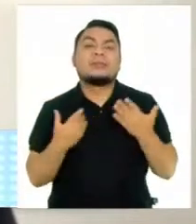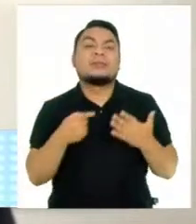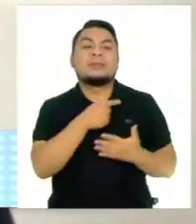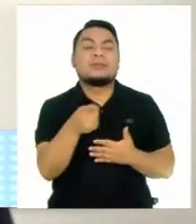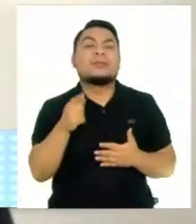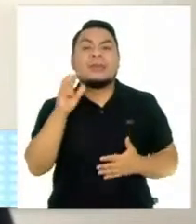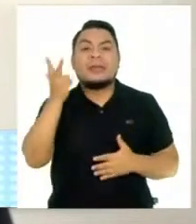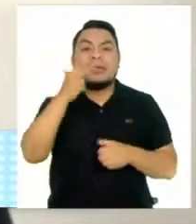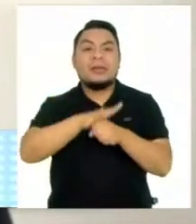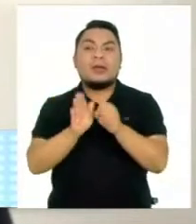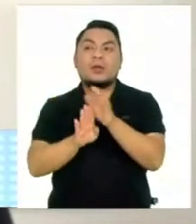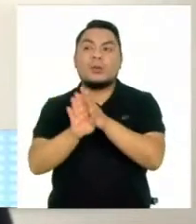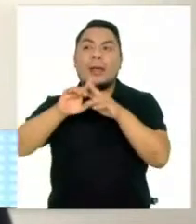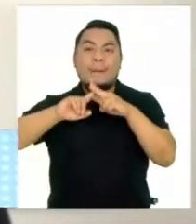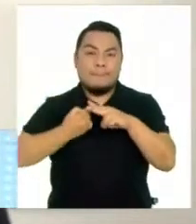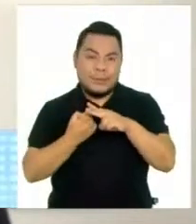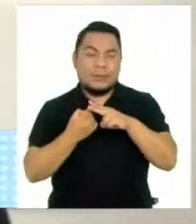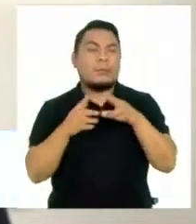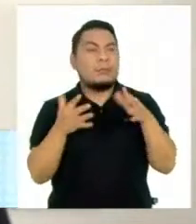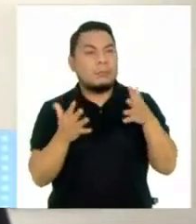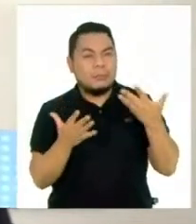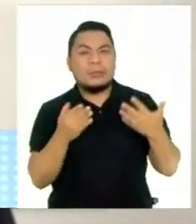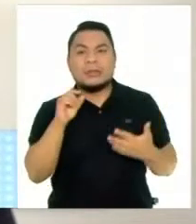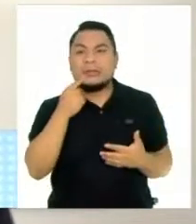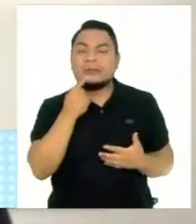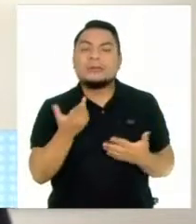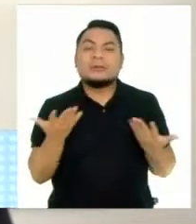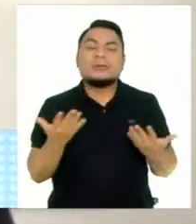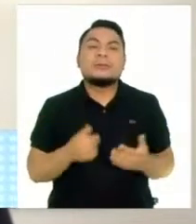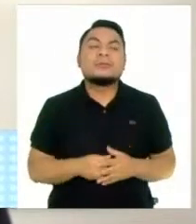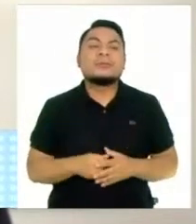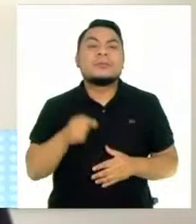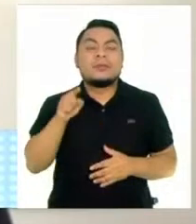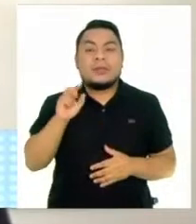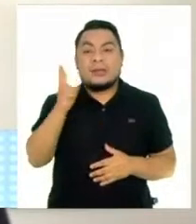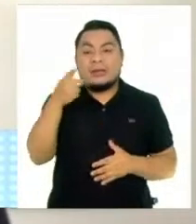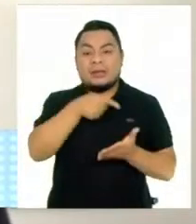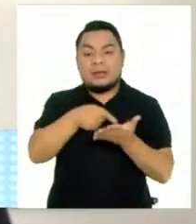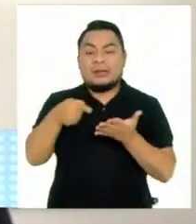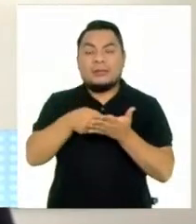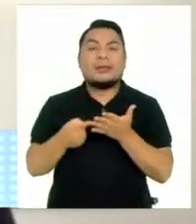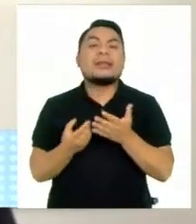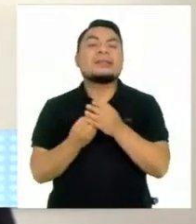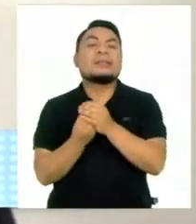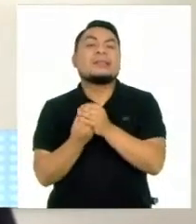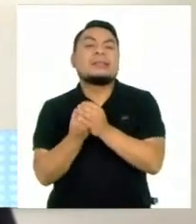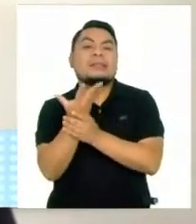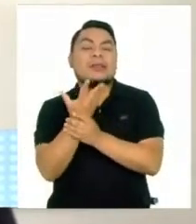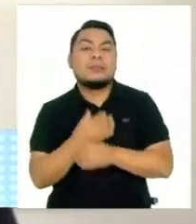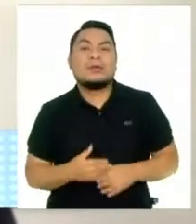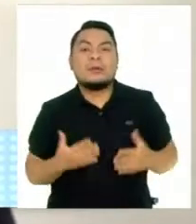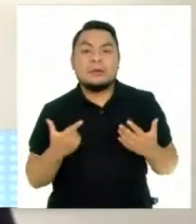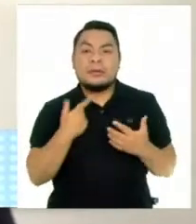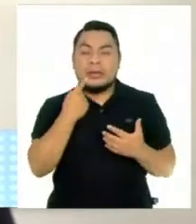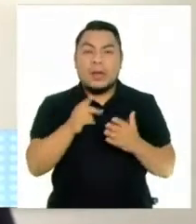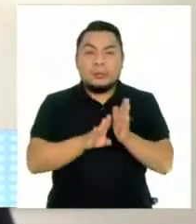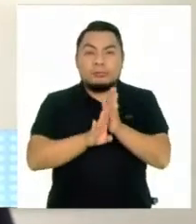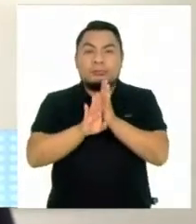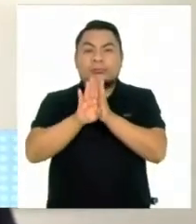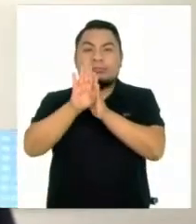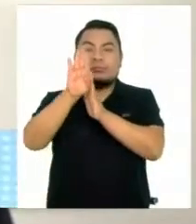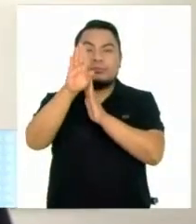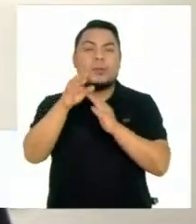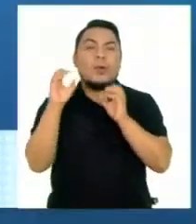tercera ola estaría empezando en promedio en todo el Perú en la tercera semana de septiembre y lo que debería ser el pico